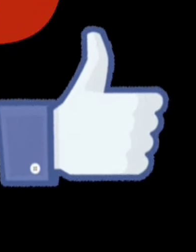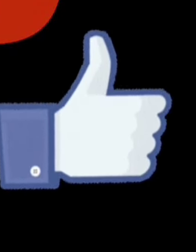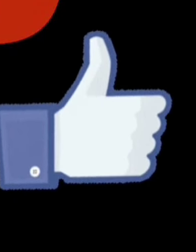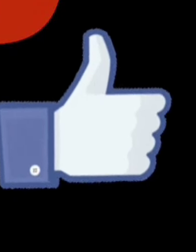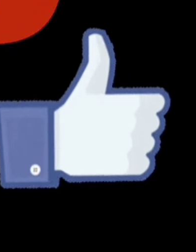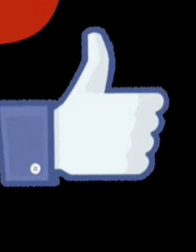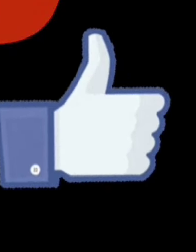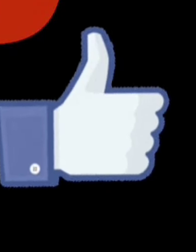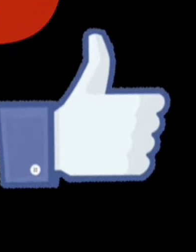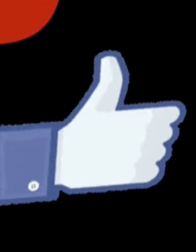like. Muchas gracias.